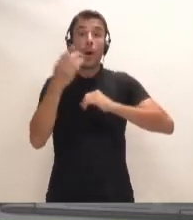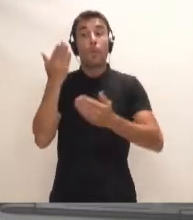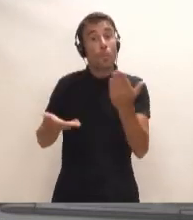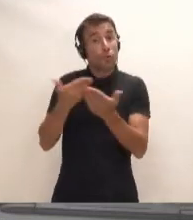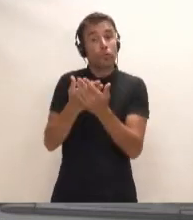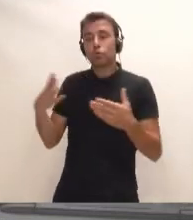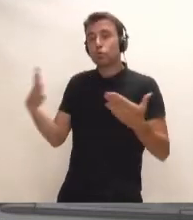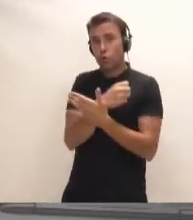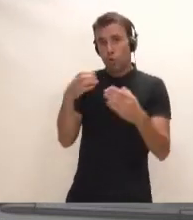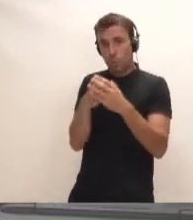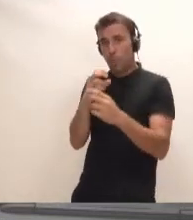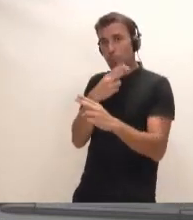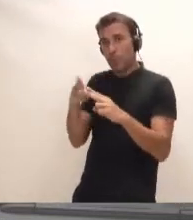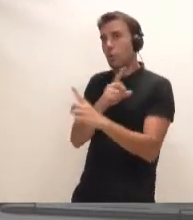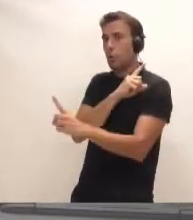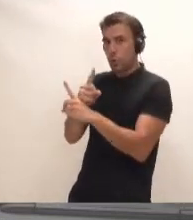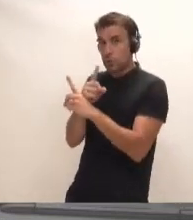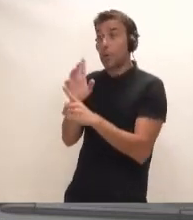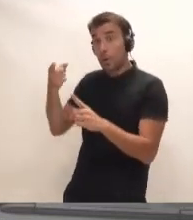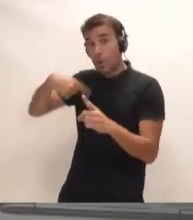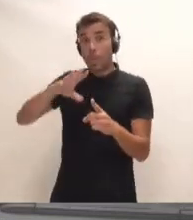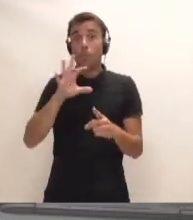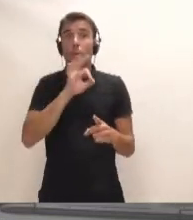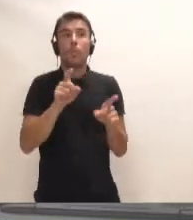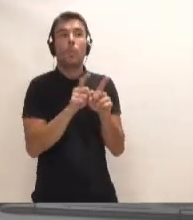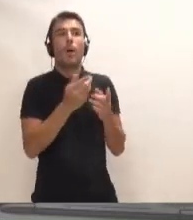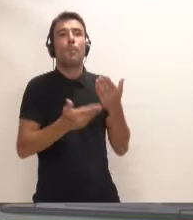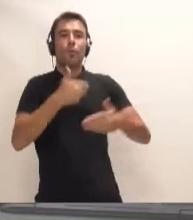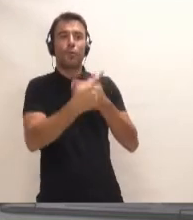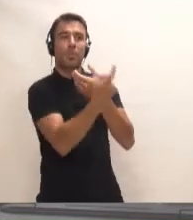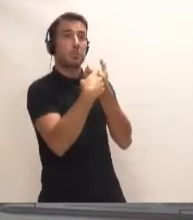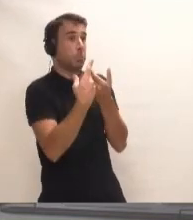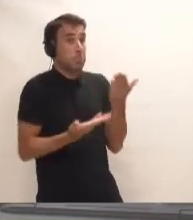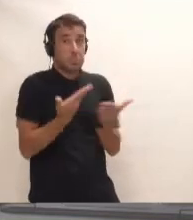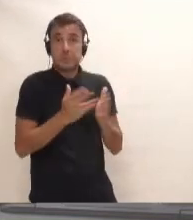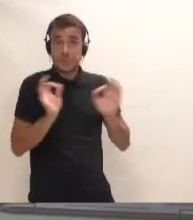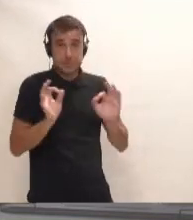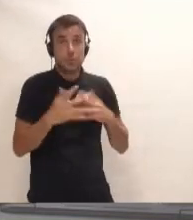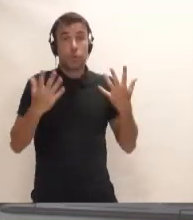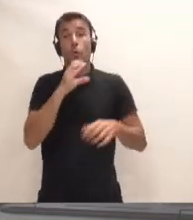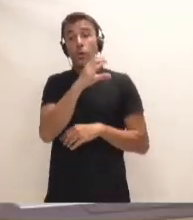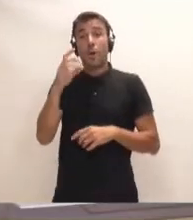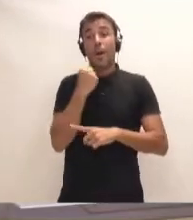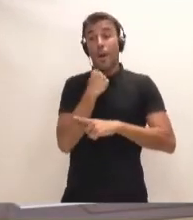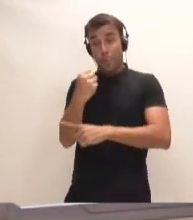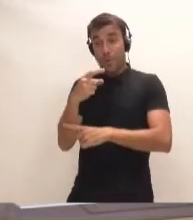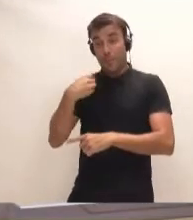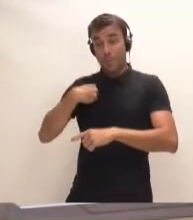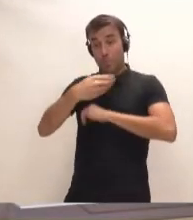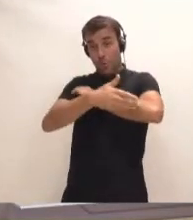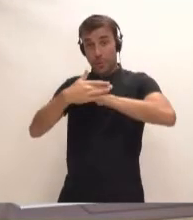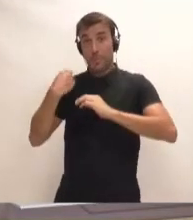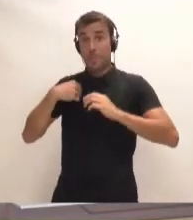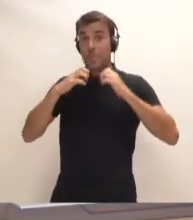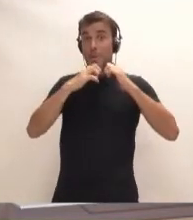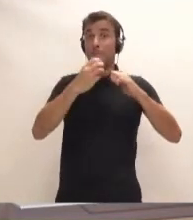políticos, menos los proponentes que no proponen, por cierto, proceso participativo. Así pues, Coalición Canarias pasa de apoyar el puerto en los